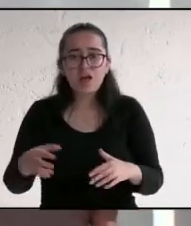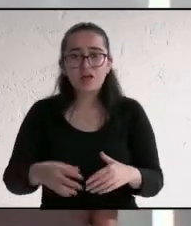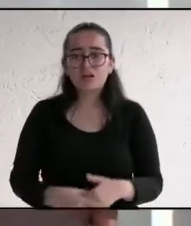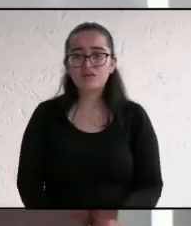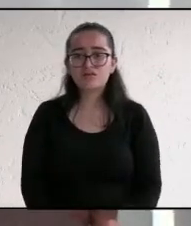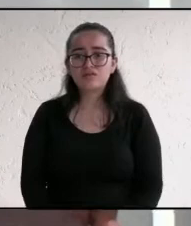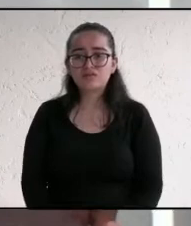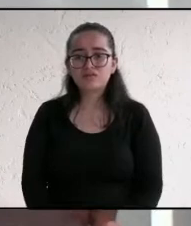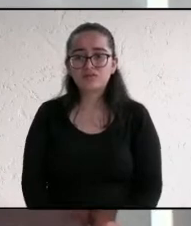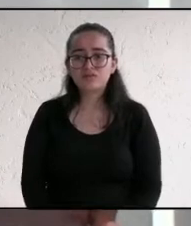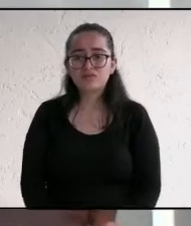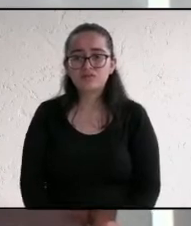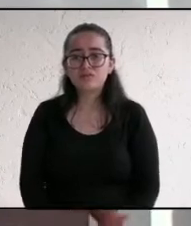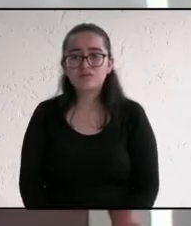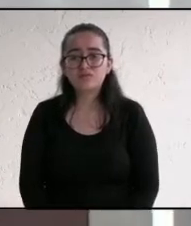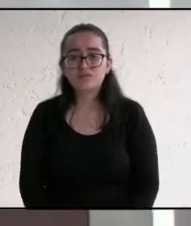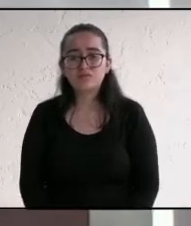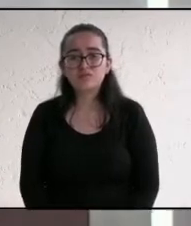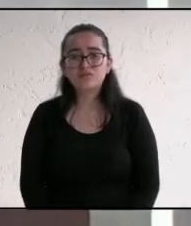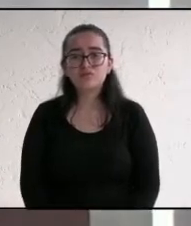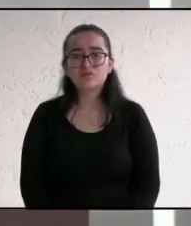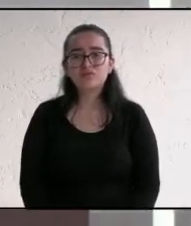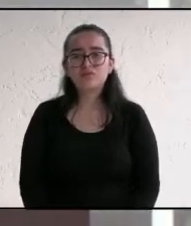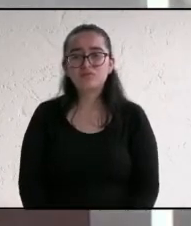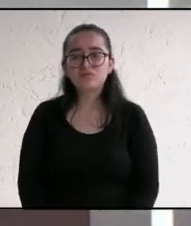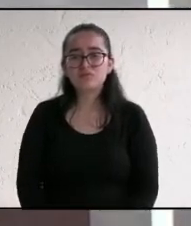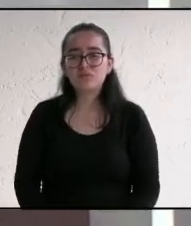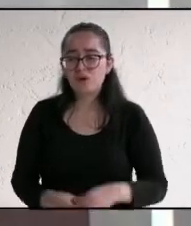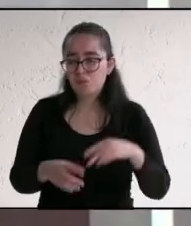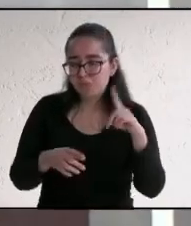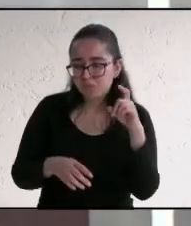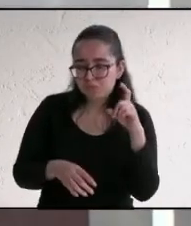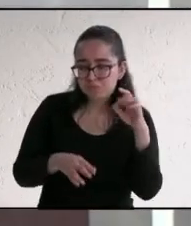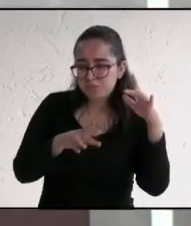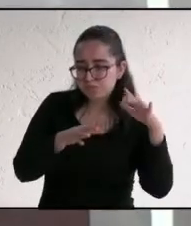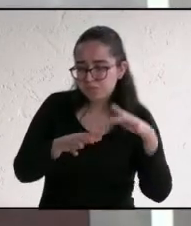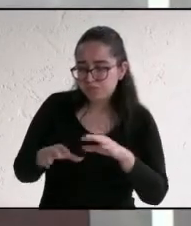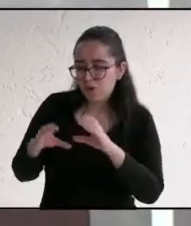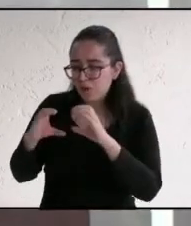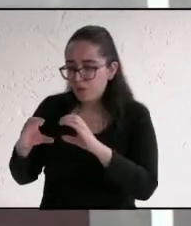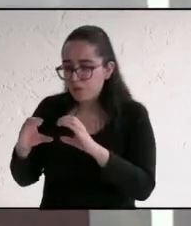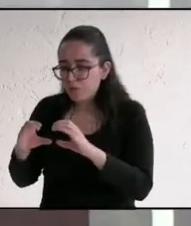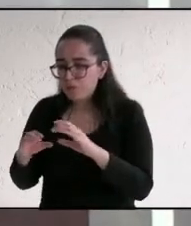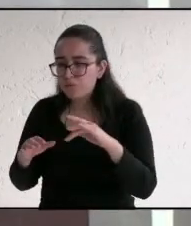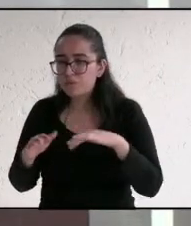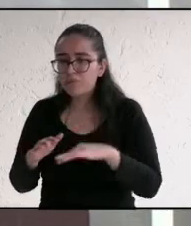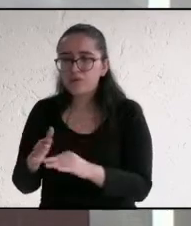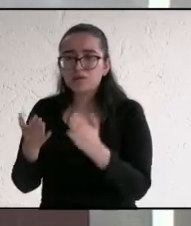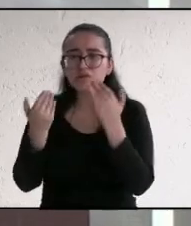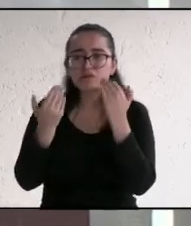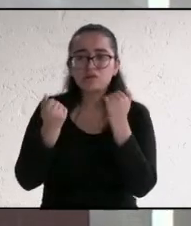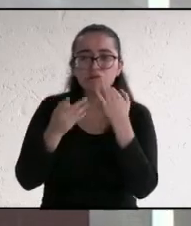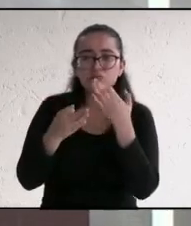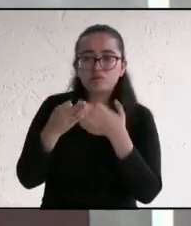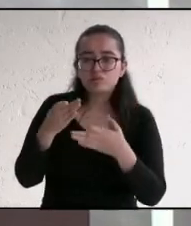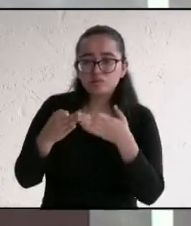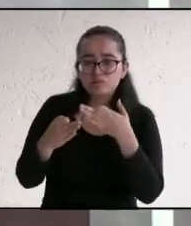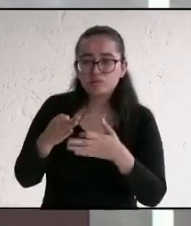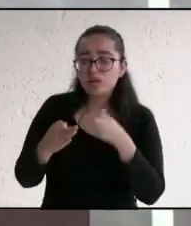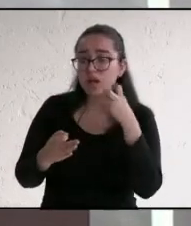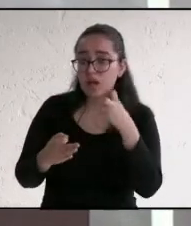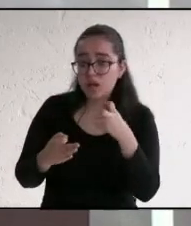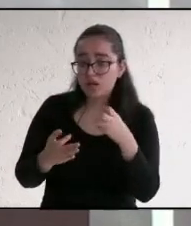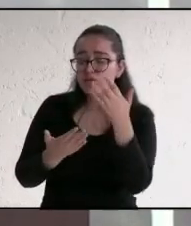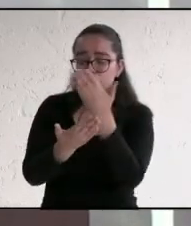un planteamiento hablando de plantas de tratamiento ecológicas y ese es el proyecto,